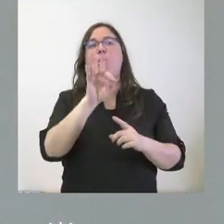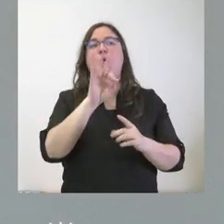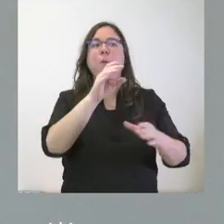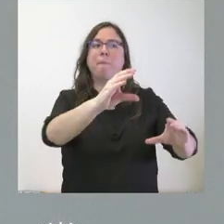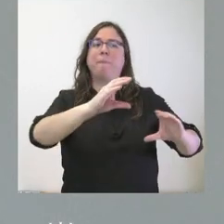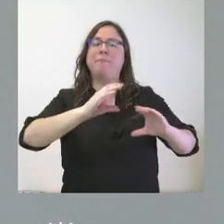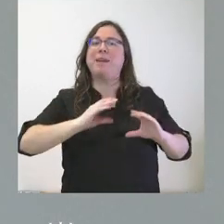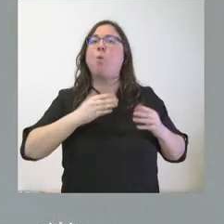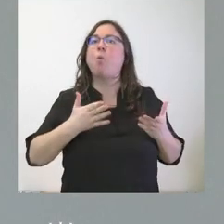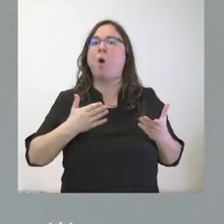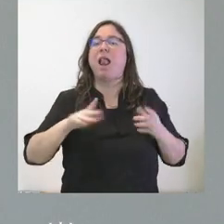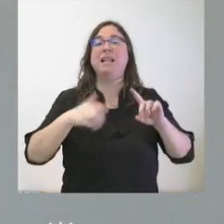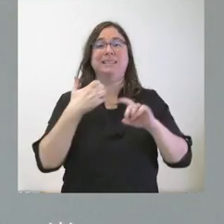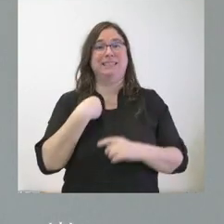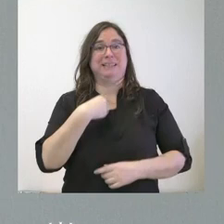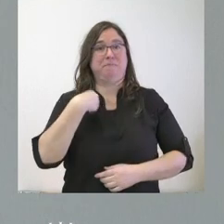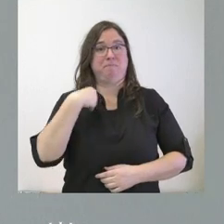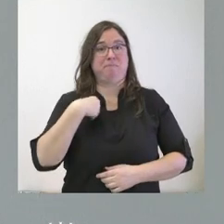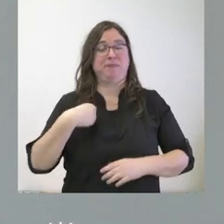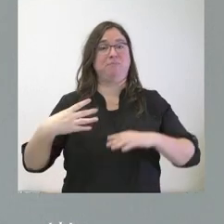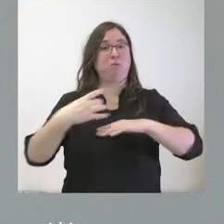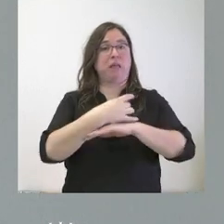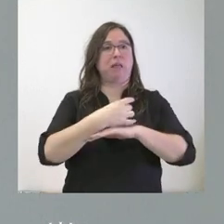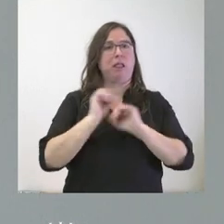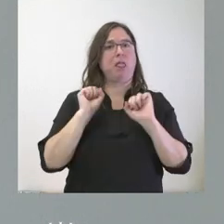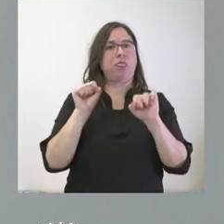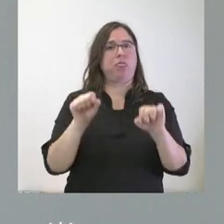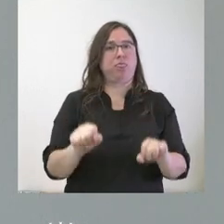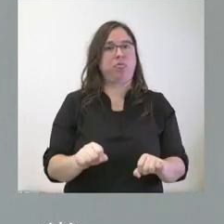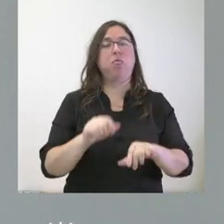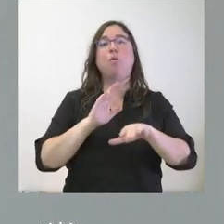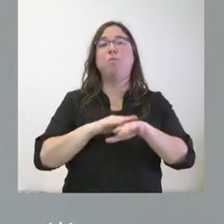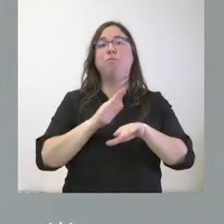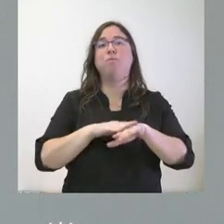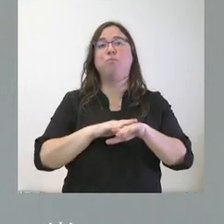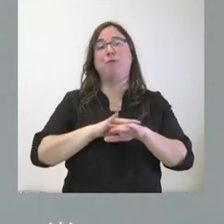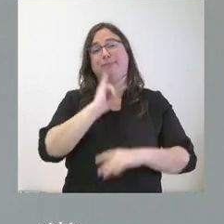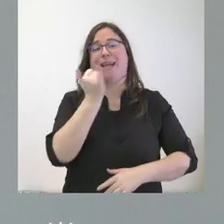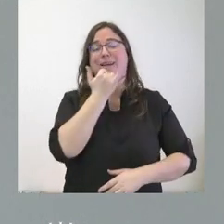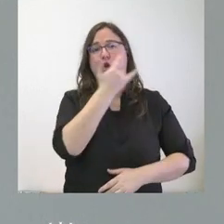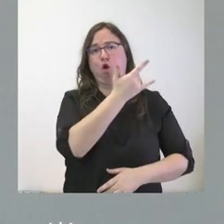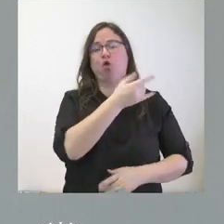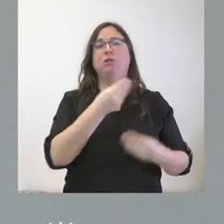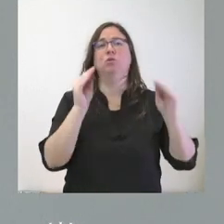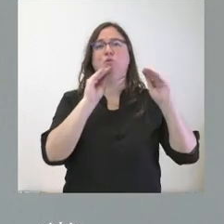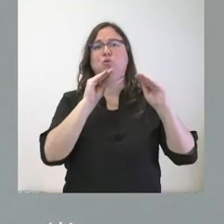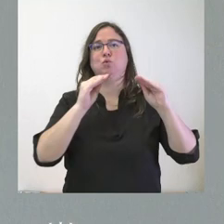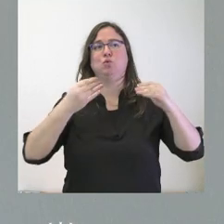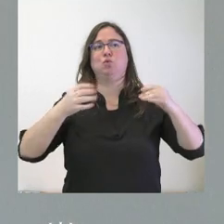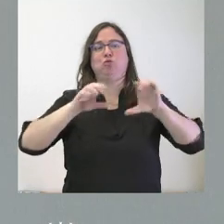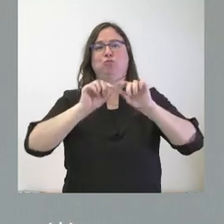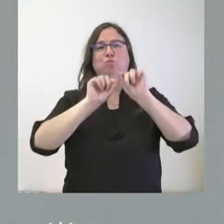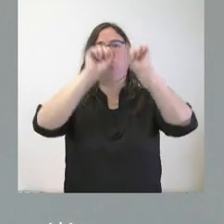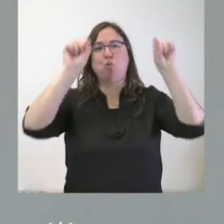a Castilla y León, si estas unidades van a sufrir un retraso como consecuencia de este error que se ha cometido, qué espera